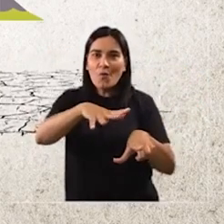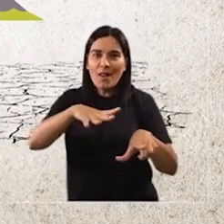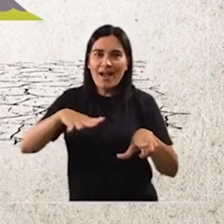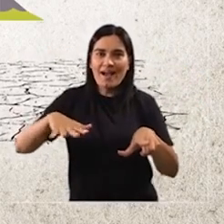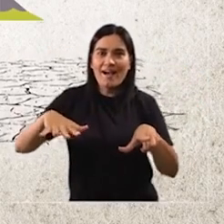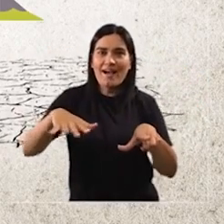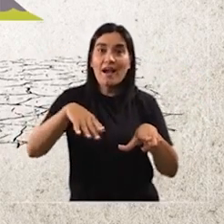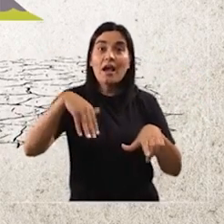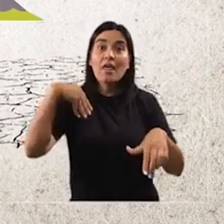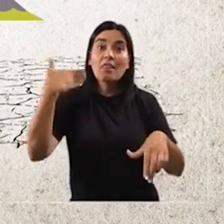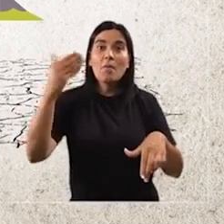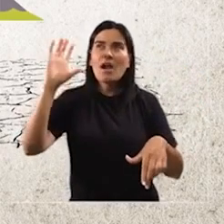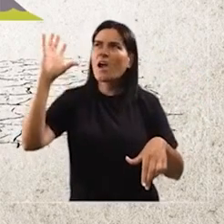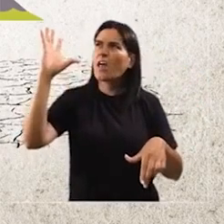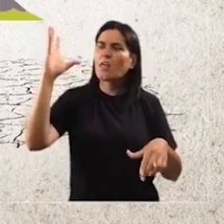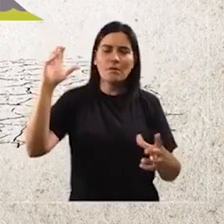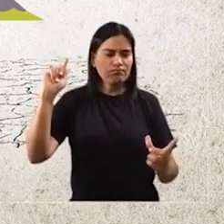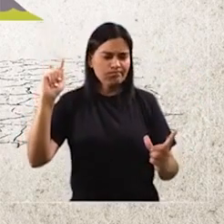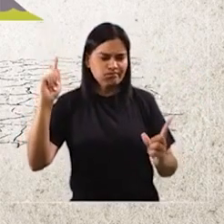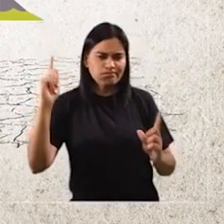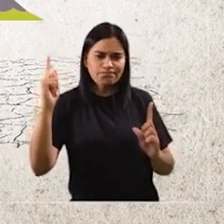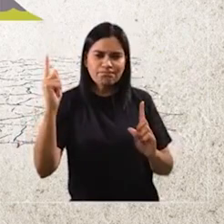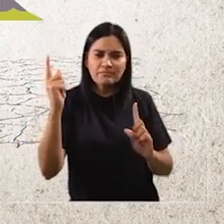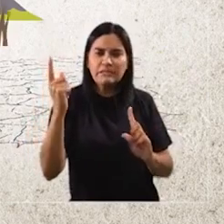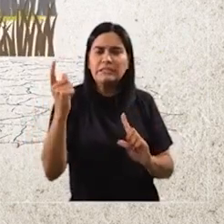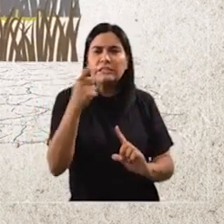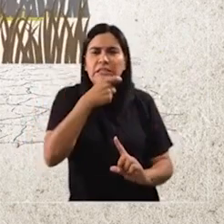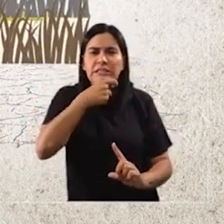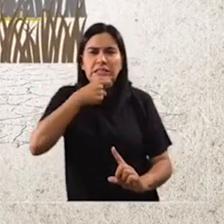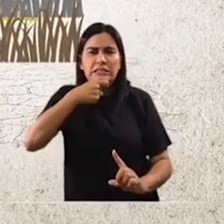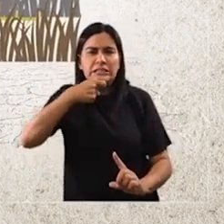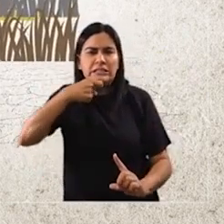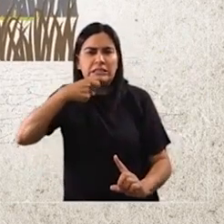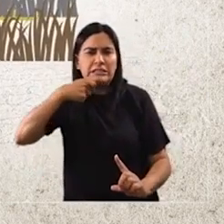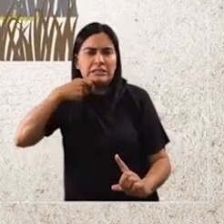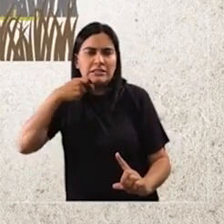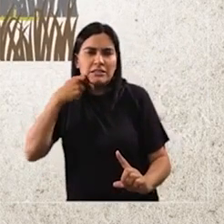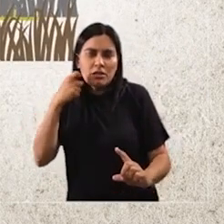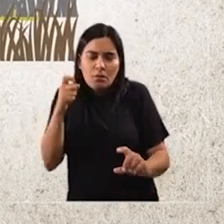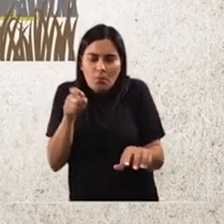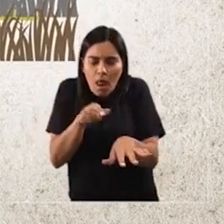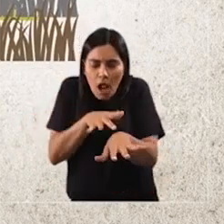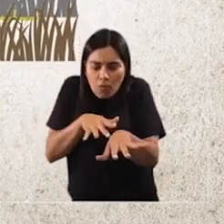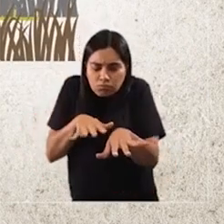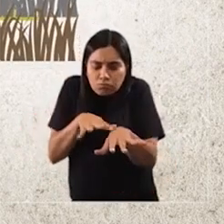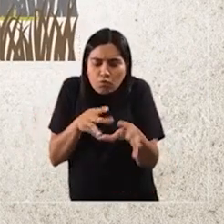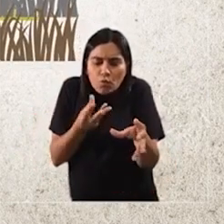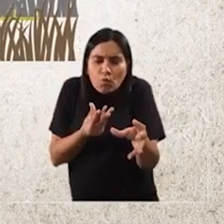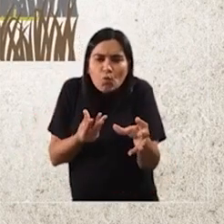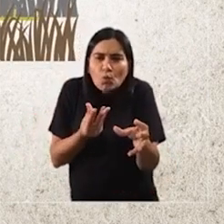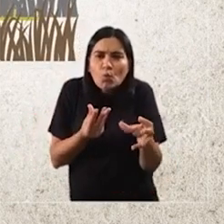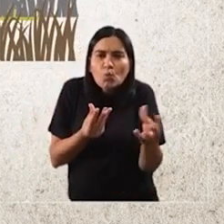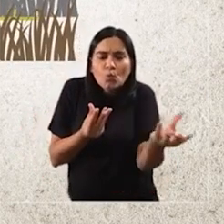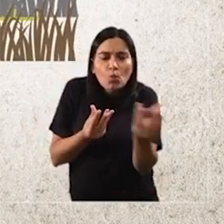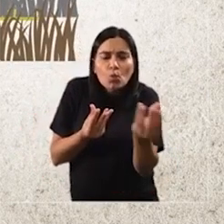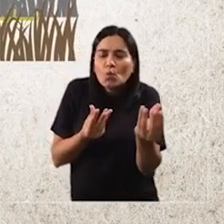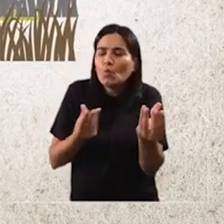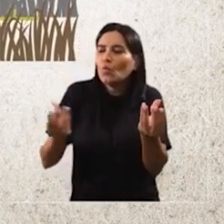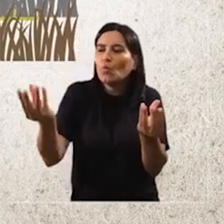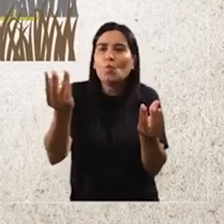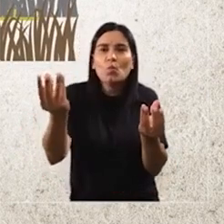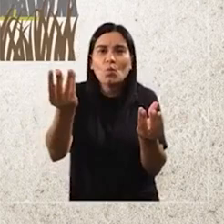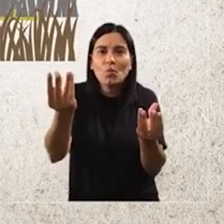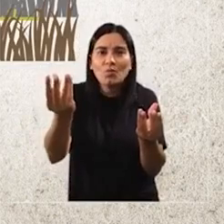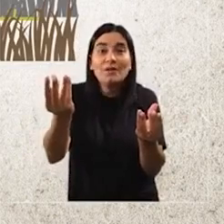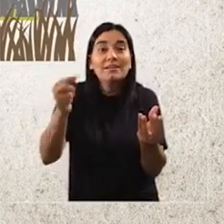clima, pasando a ser semidesértico, da lugar a pequeñas lagunas y humedales dispersos en la zona, permitiendo que